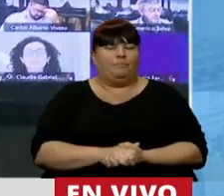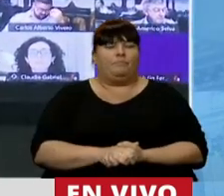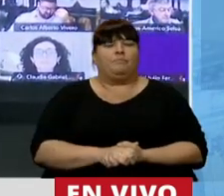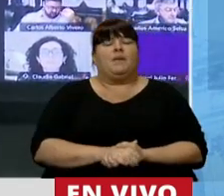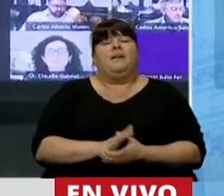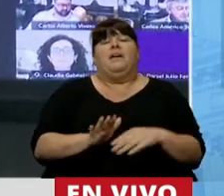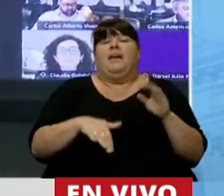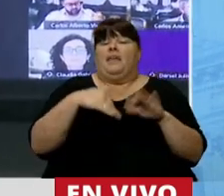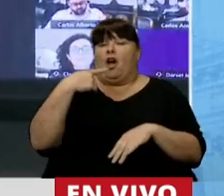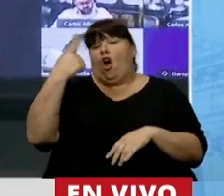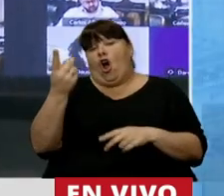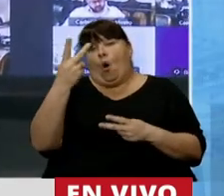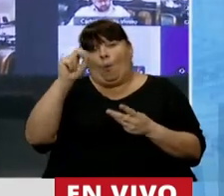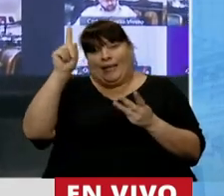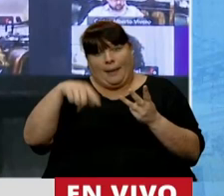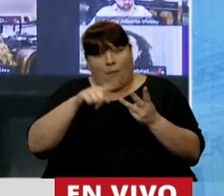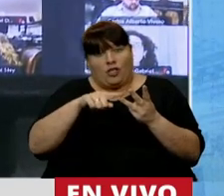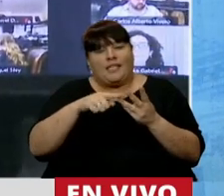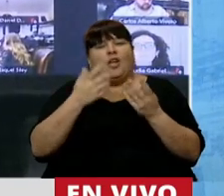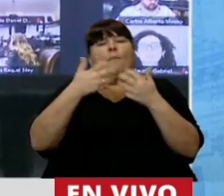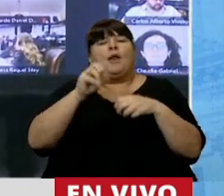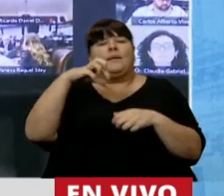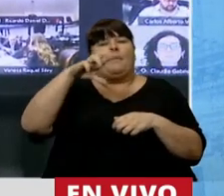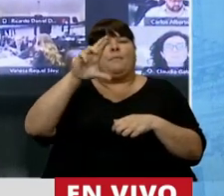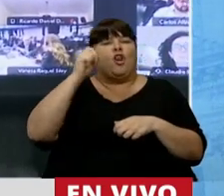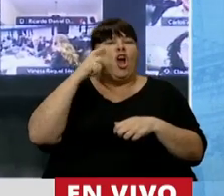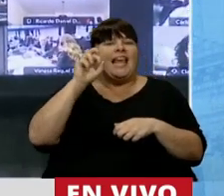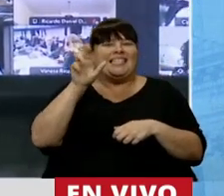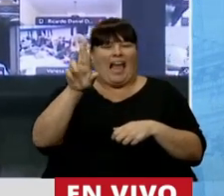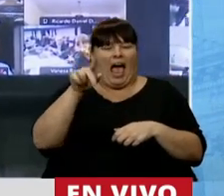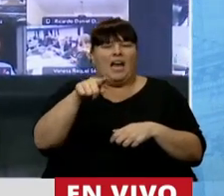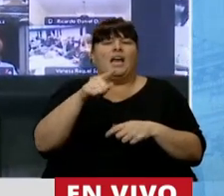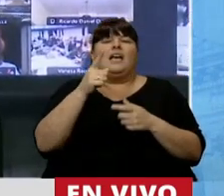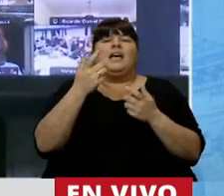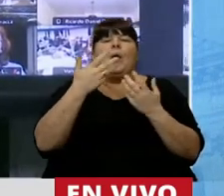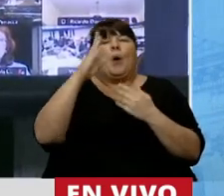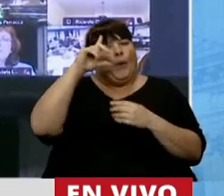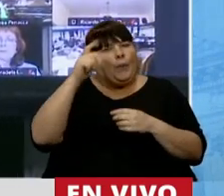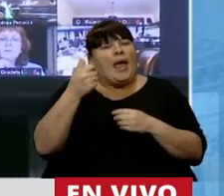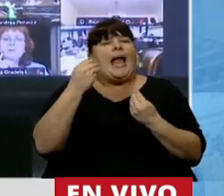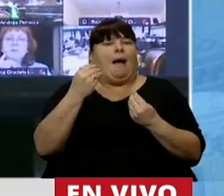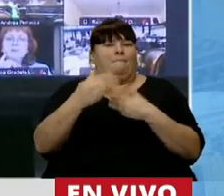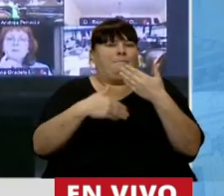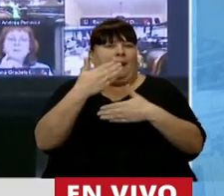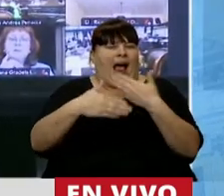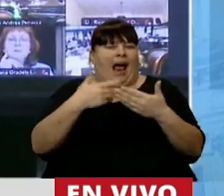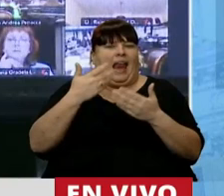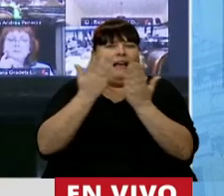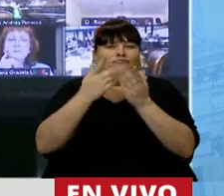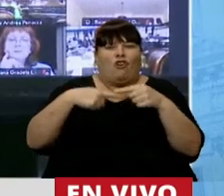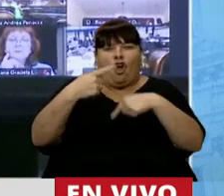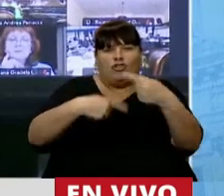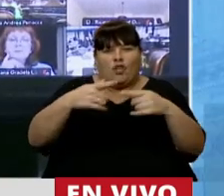Después, otro 20% va a ir al programa Progresar, sistema de becas para el fortalecimiento de las trayectorias